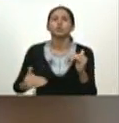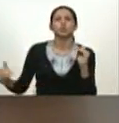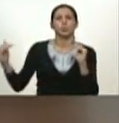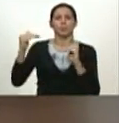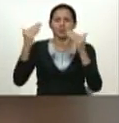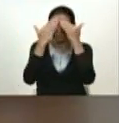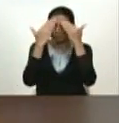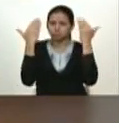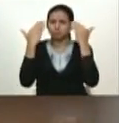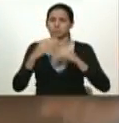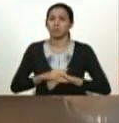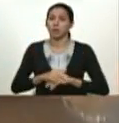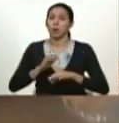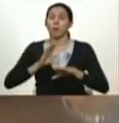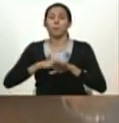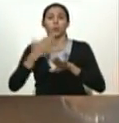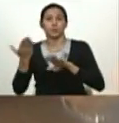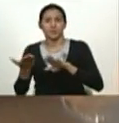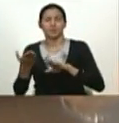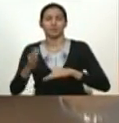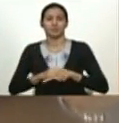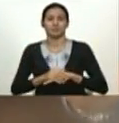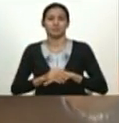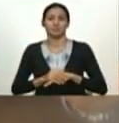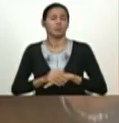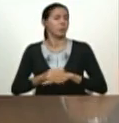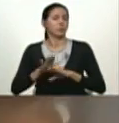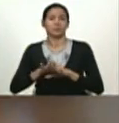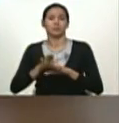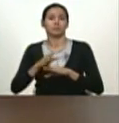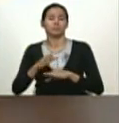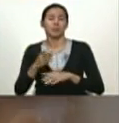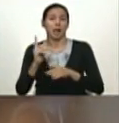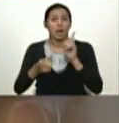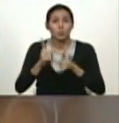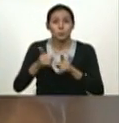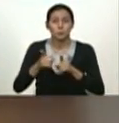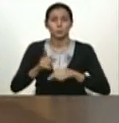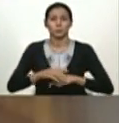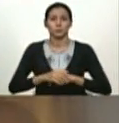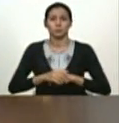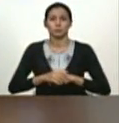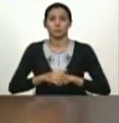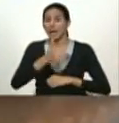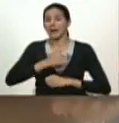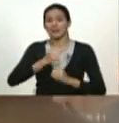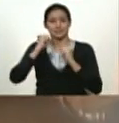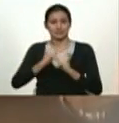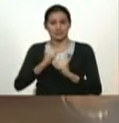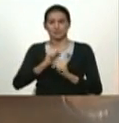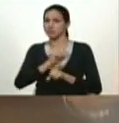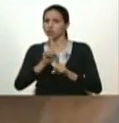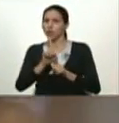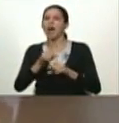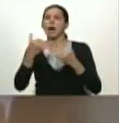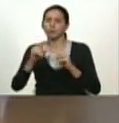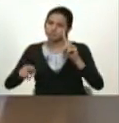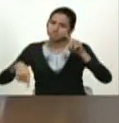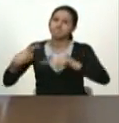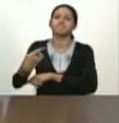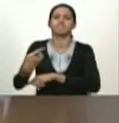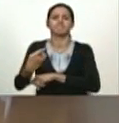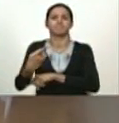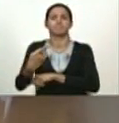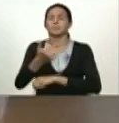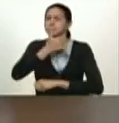que derrocaron y mataron a otros pueblos esa es nuestra tarea histórica pasar de la resistencia a la ofensiva la resistencia